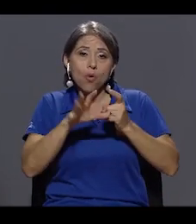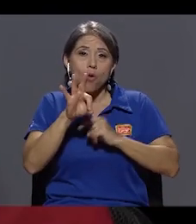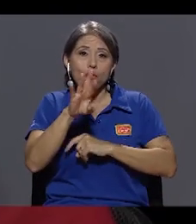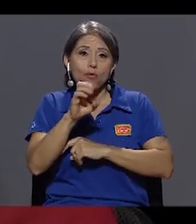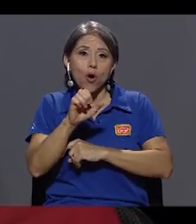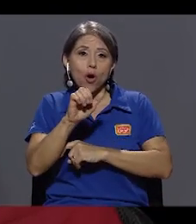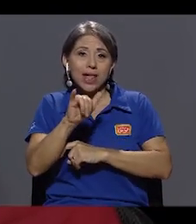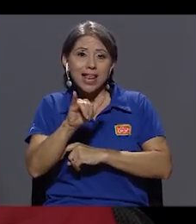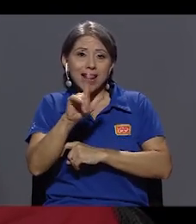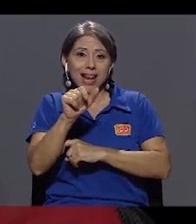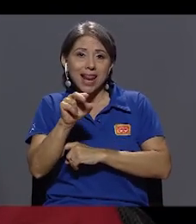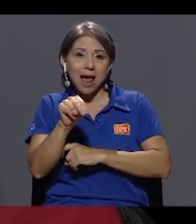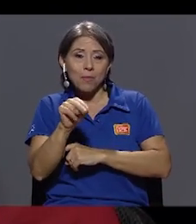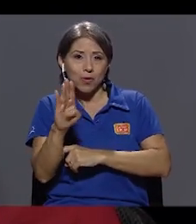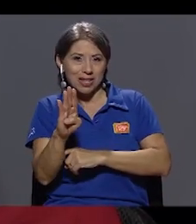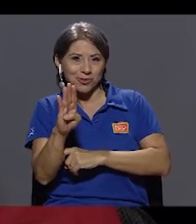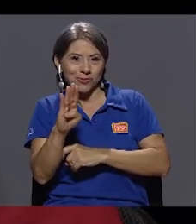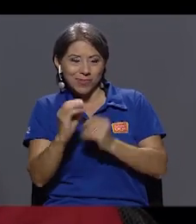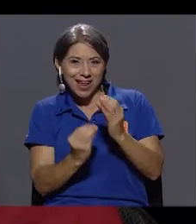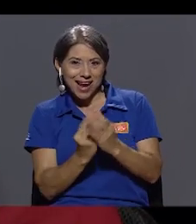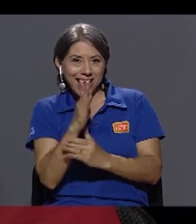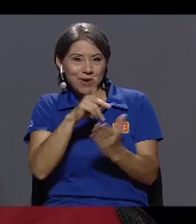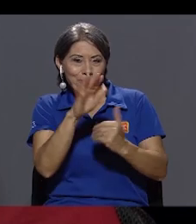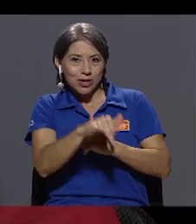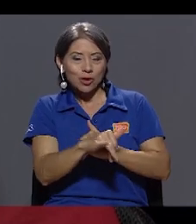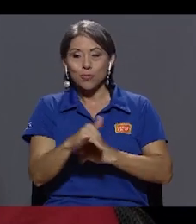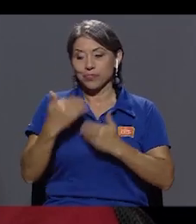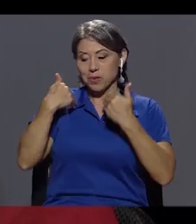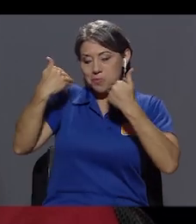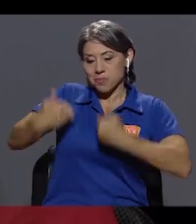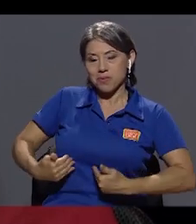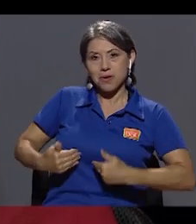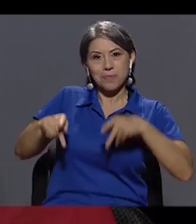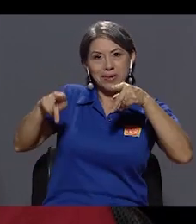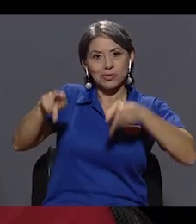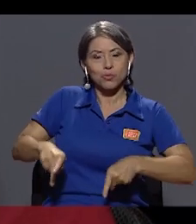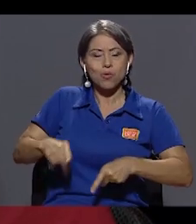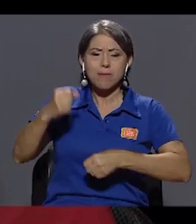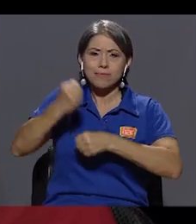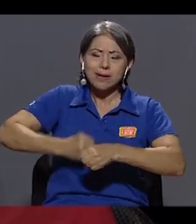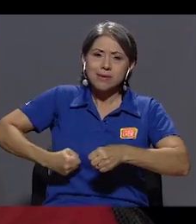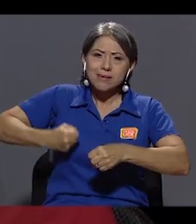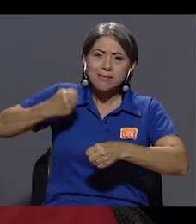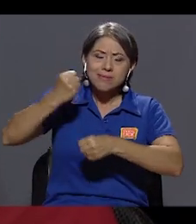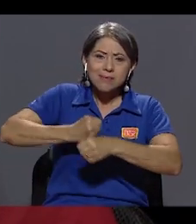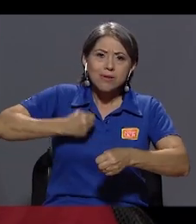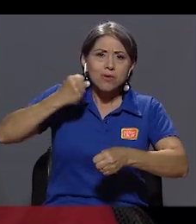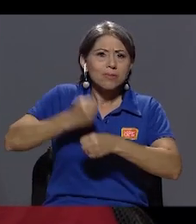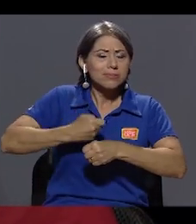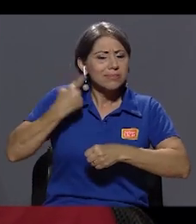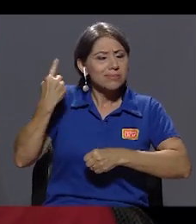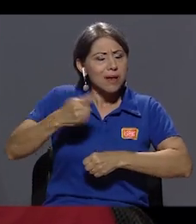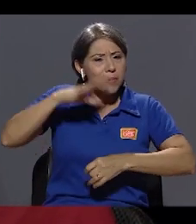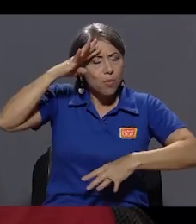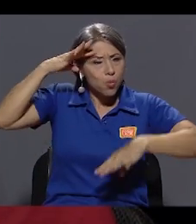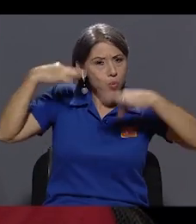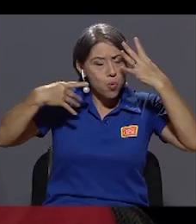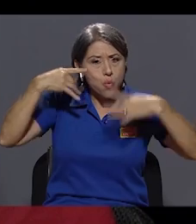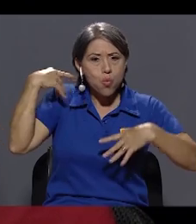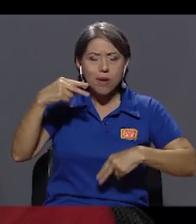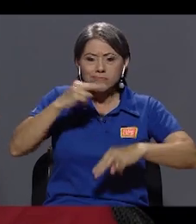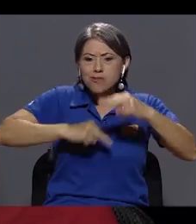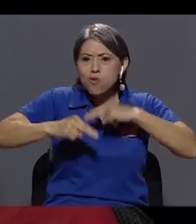proyecto. Mira, Norval Calvo es una persona que, yo diría que soy una persona muy trabajadora, muy pulseadora, muy